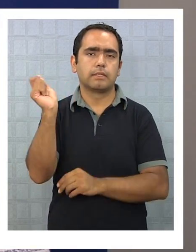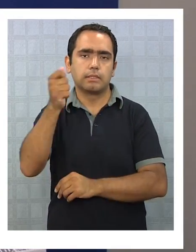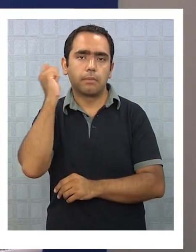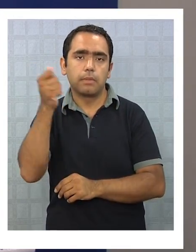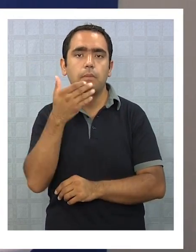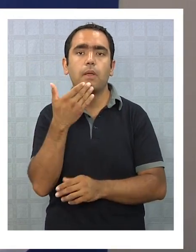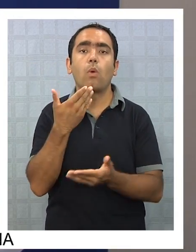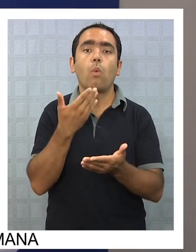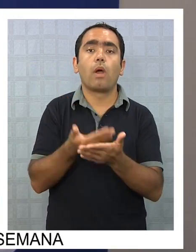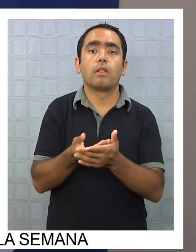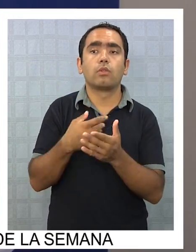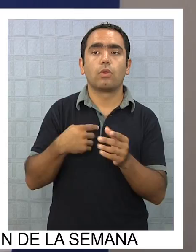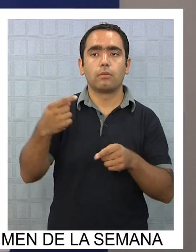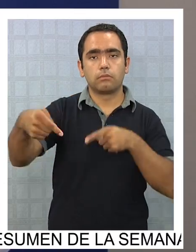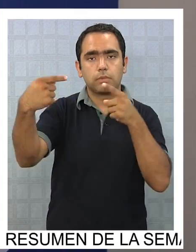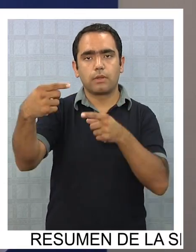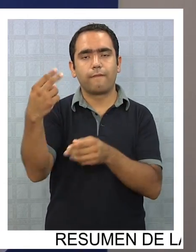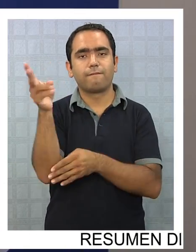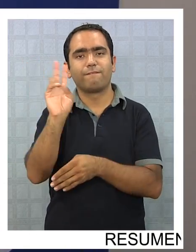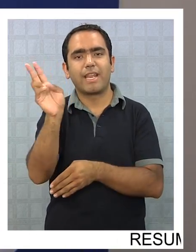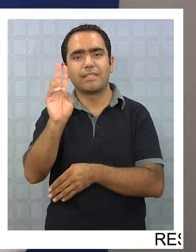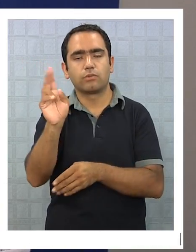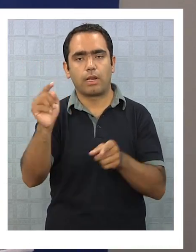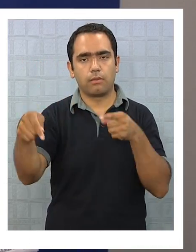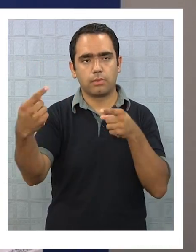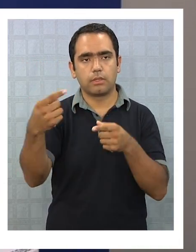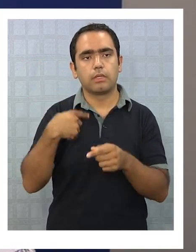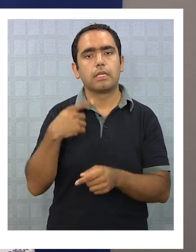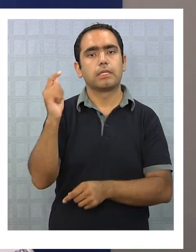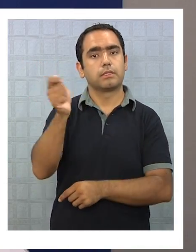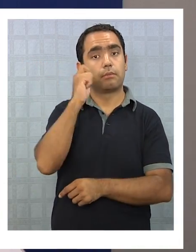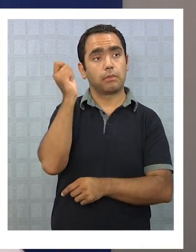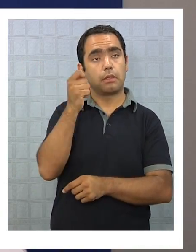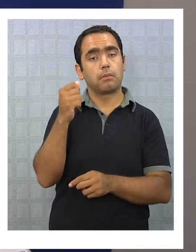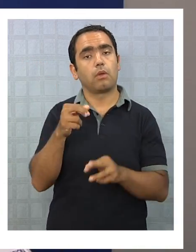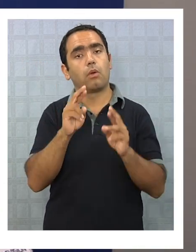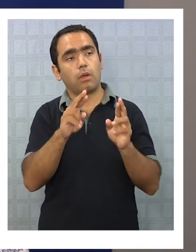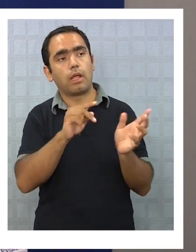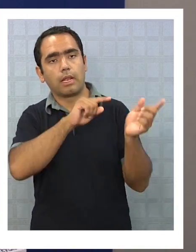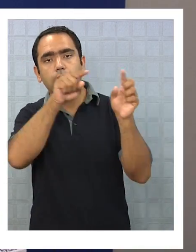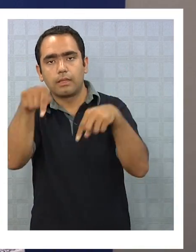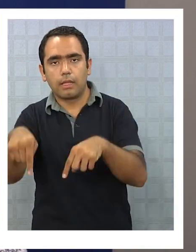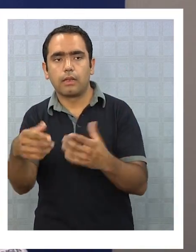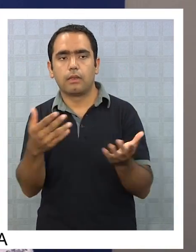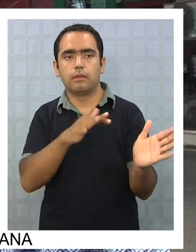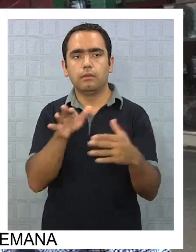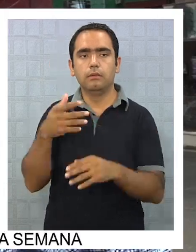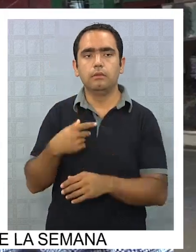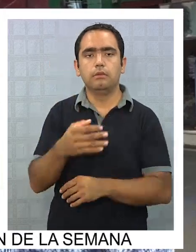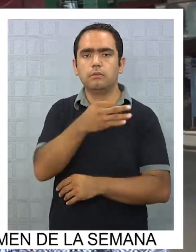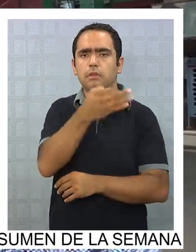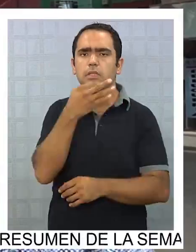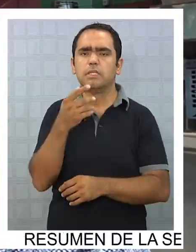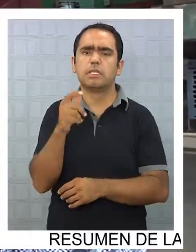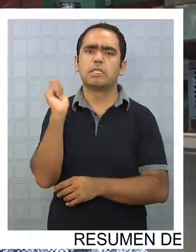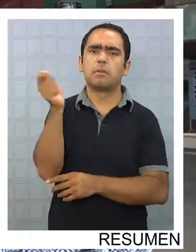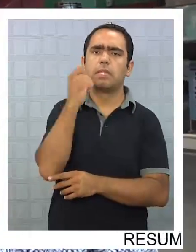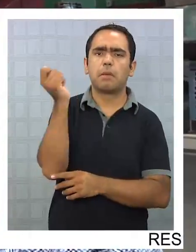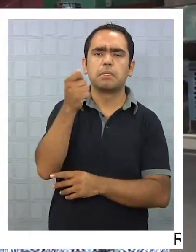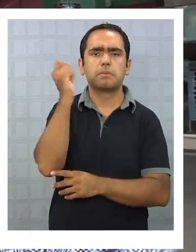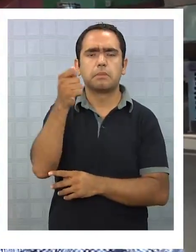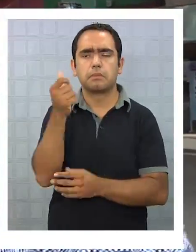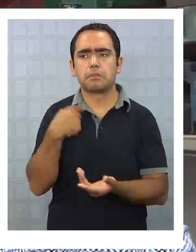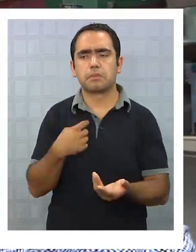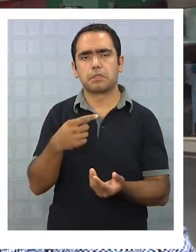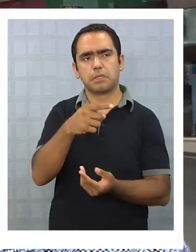septiembre, cuando se juegue con Venezuela, creo que vamos a hacer todas las gestiones con anticipación, cosas de poderle plantear a la federación la posibilidad de traerla aquí. Por más que nos ofrezcan que en septiembre,